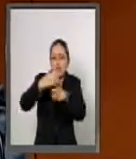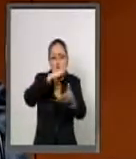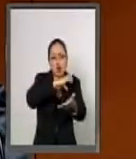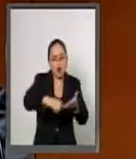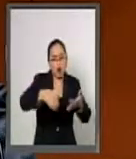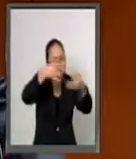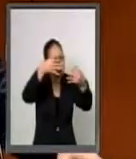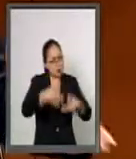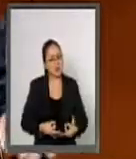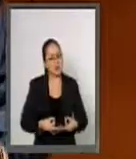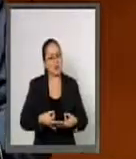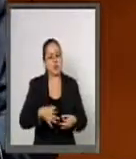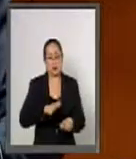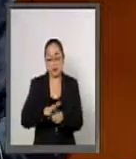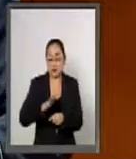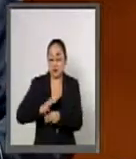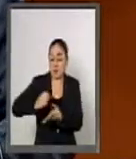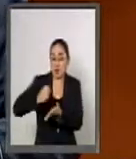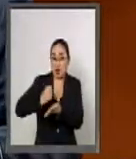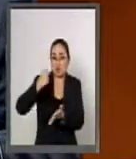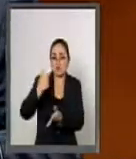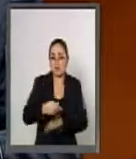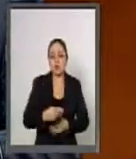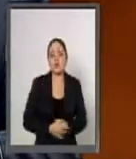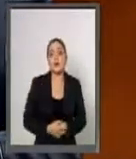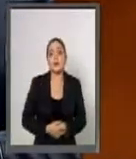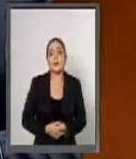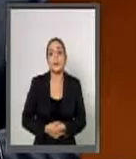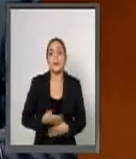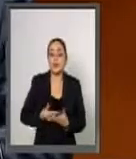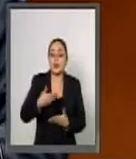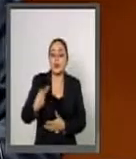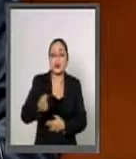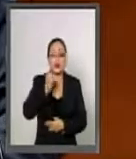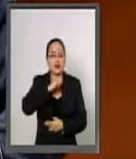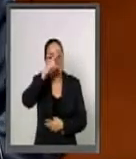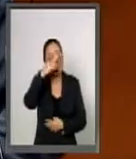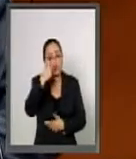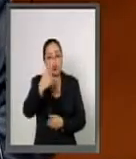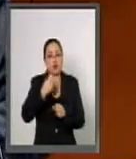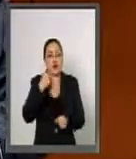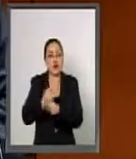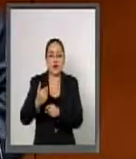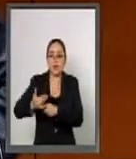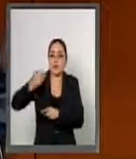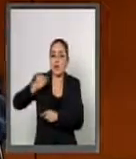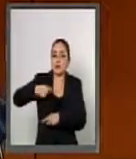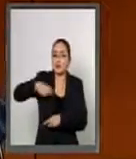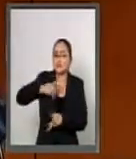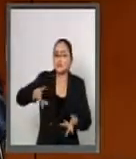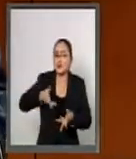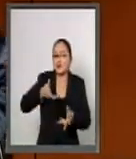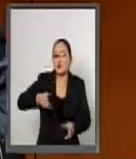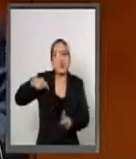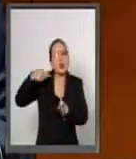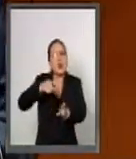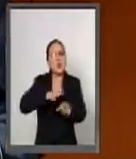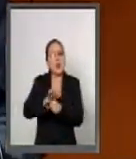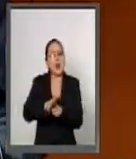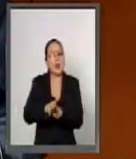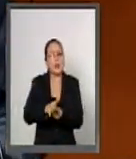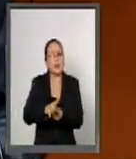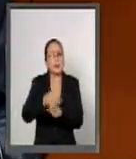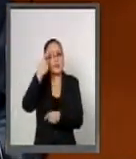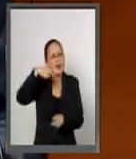originales. Así, impulsamos en este Senado el año pasado lo que denominamos por un